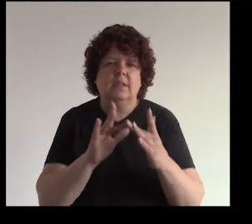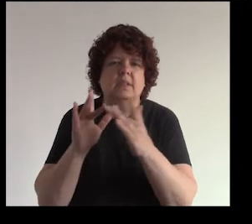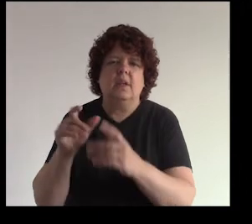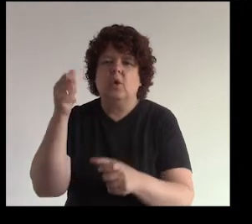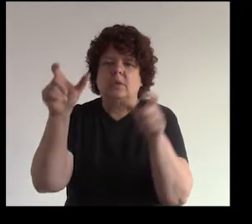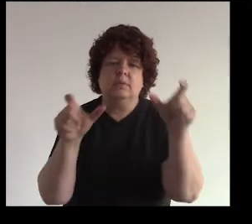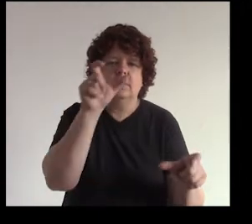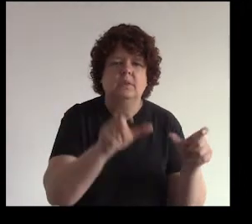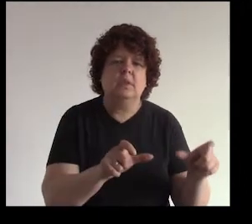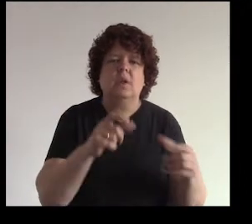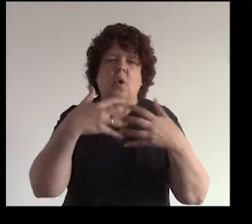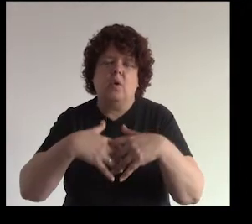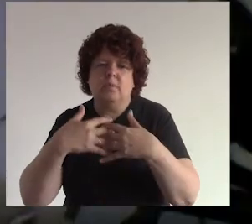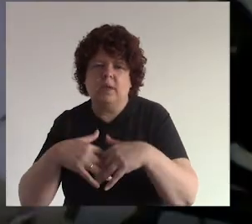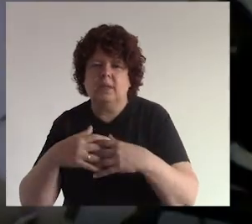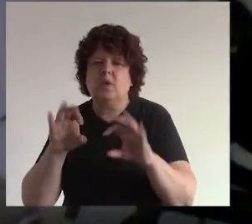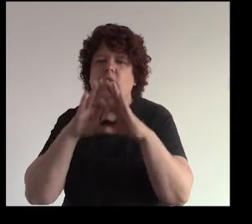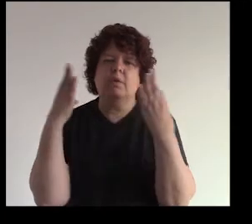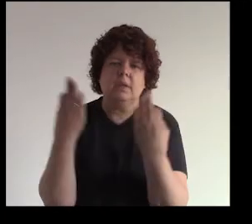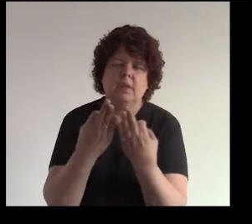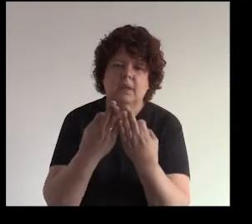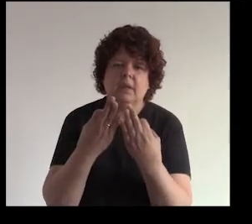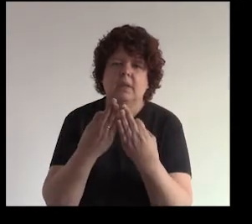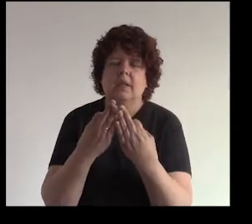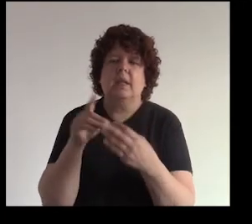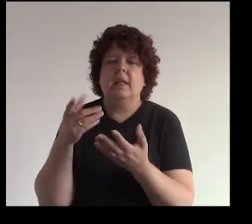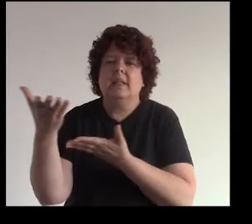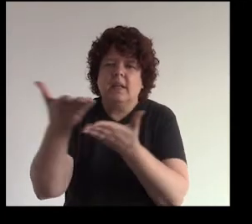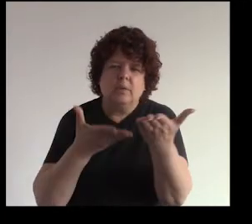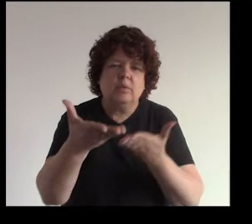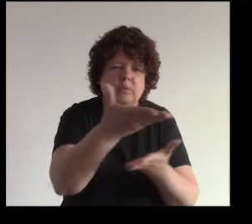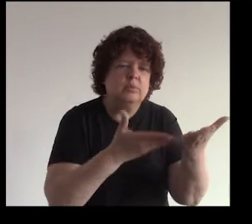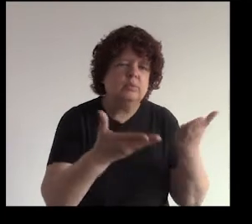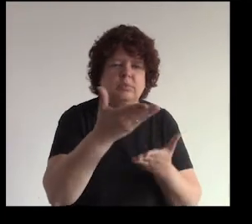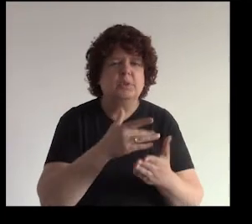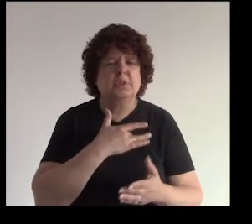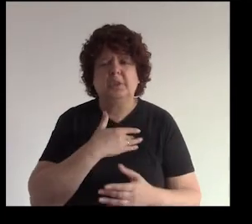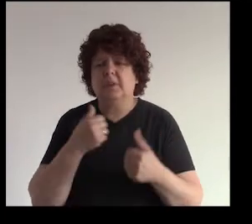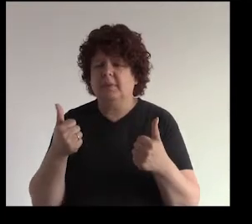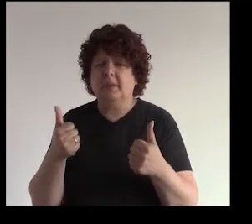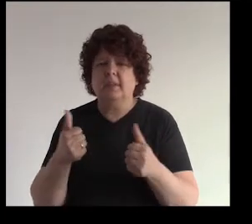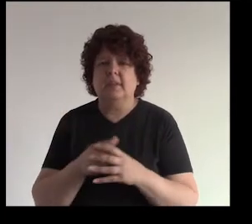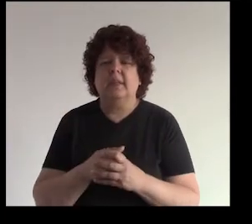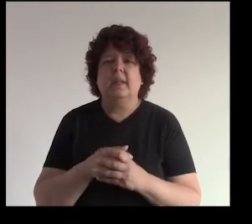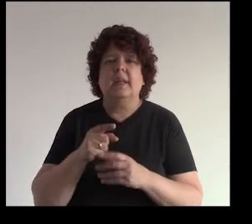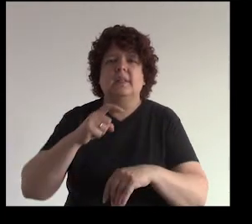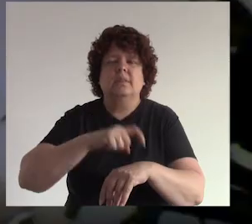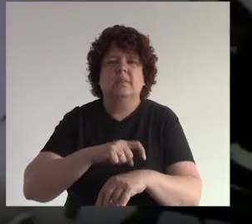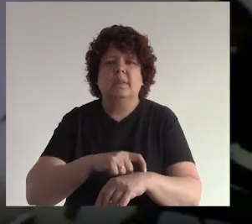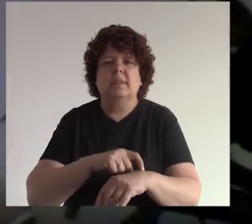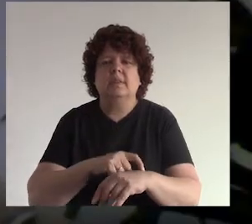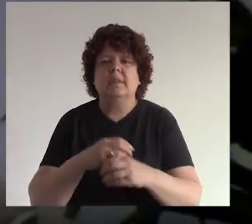contactar a otros usuarios ya sean amigos familiares e interactuar con ellos y pasarla bien ¿no? entonces es un